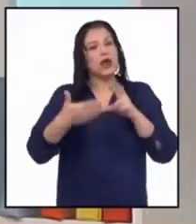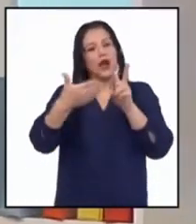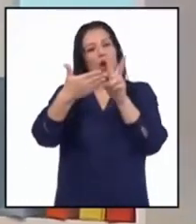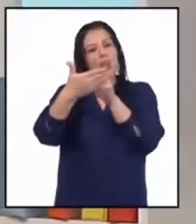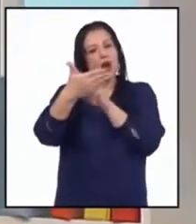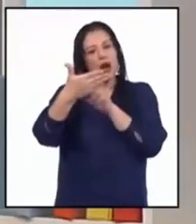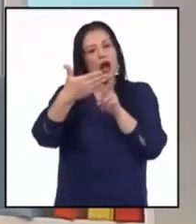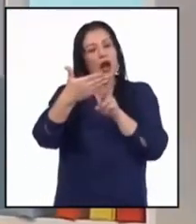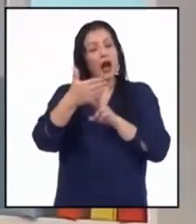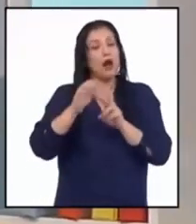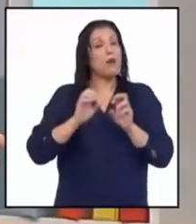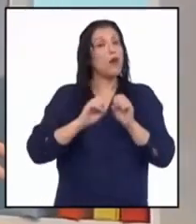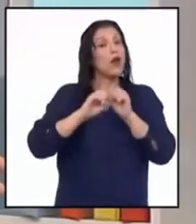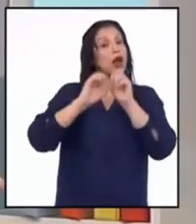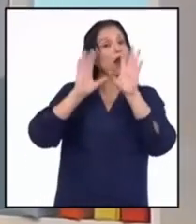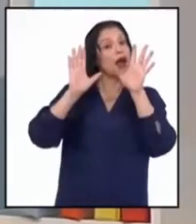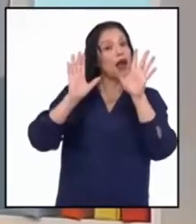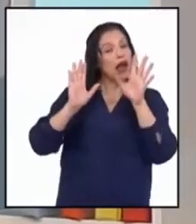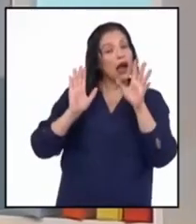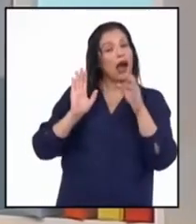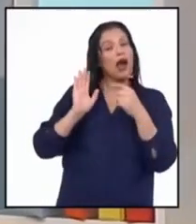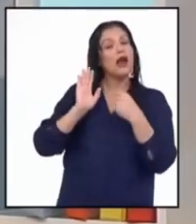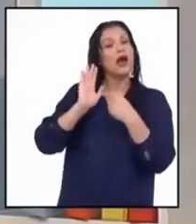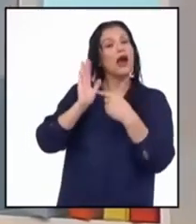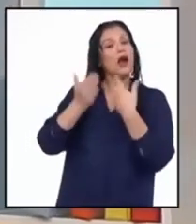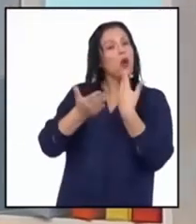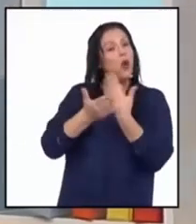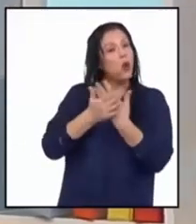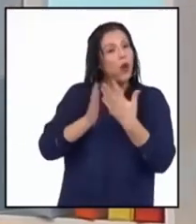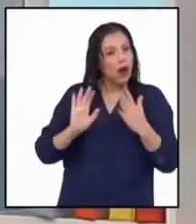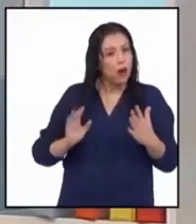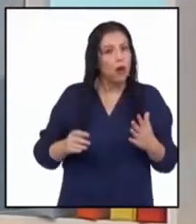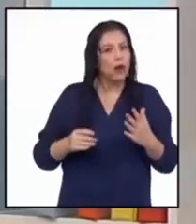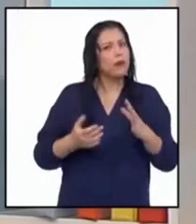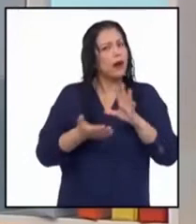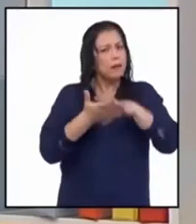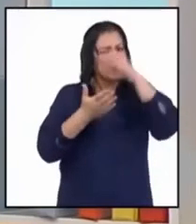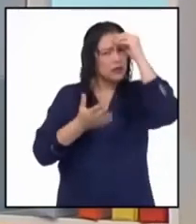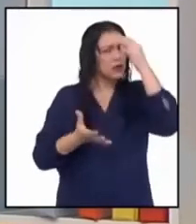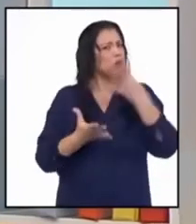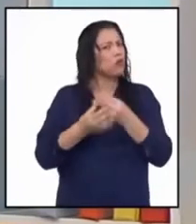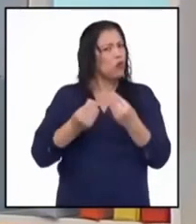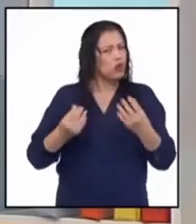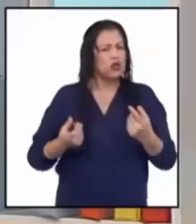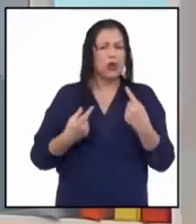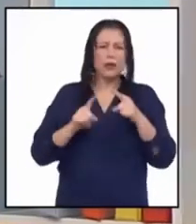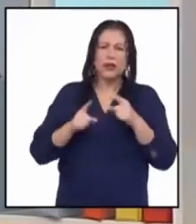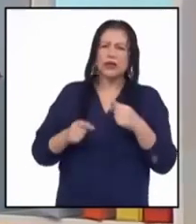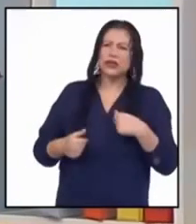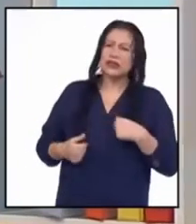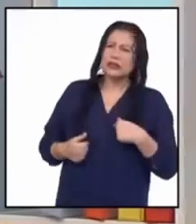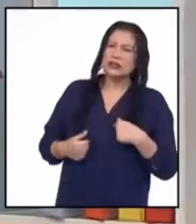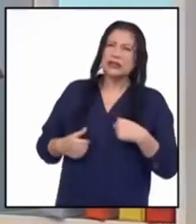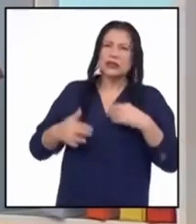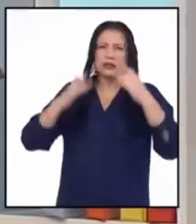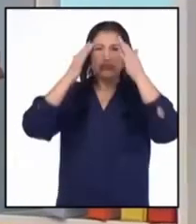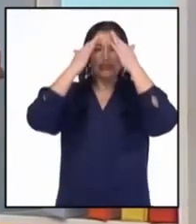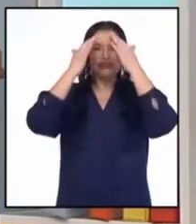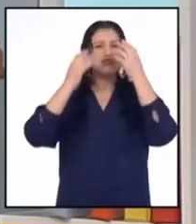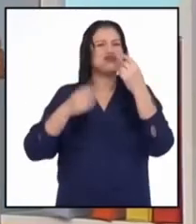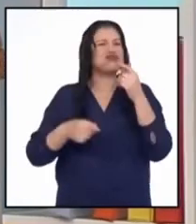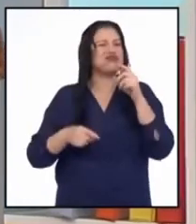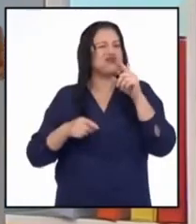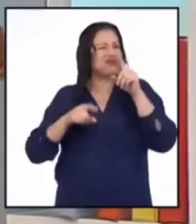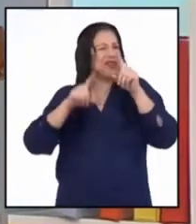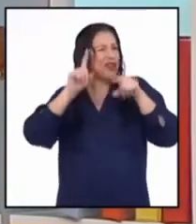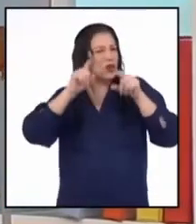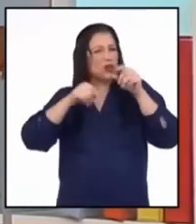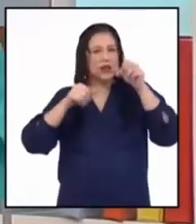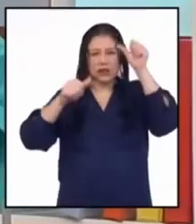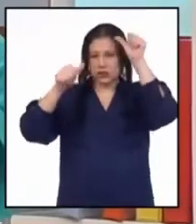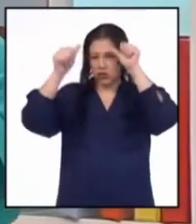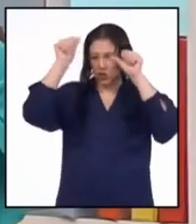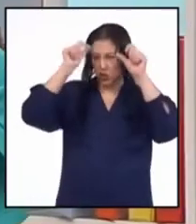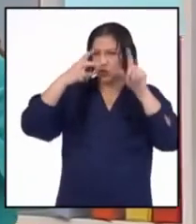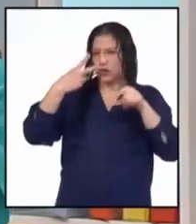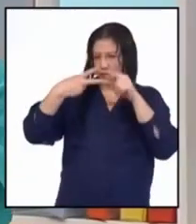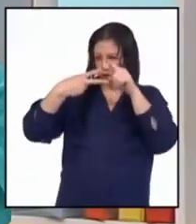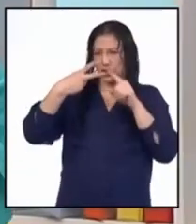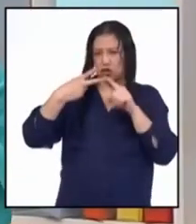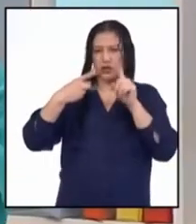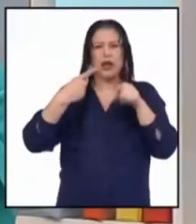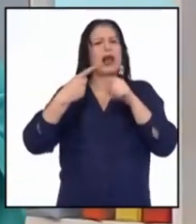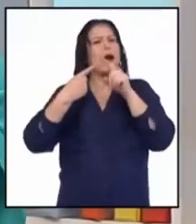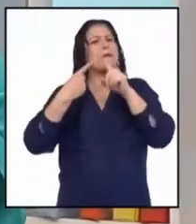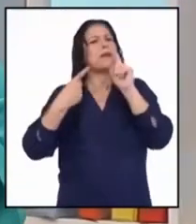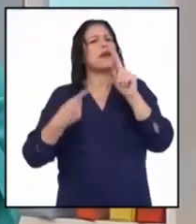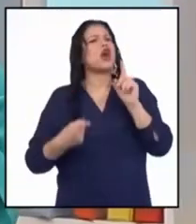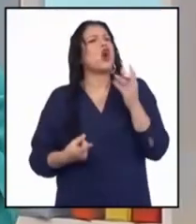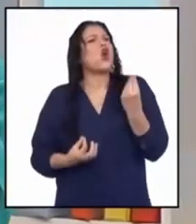ilustrativa y hemos aprendido mucho como siempre. Lo que sí me ha quedado un par de dudas. La primera es sobre los